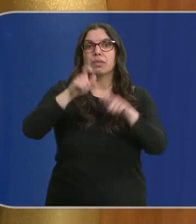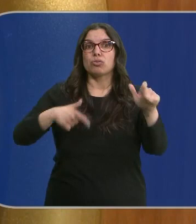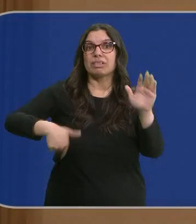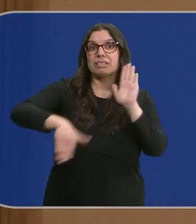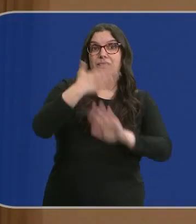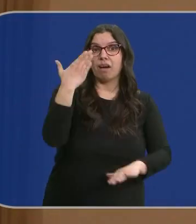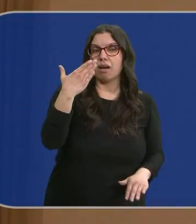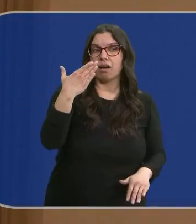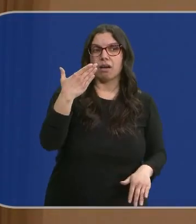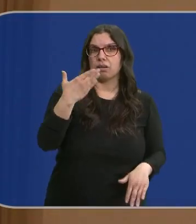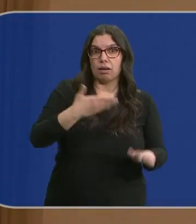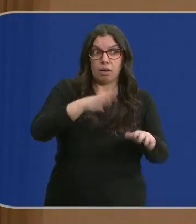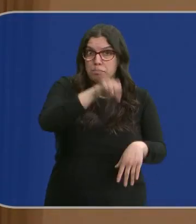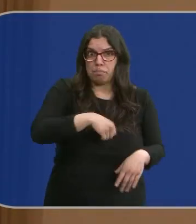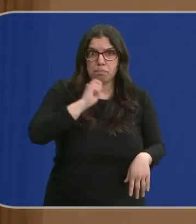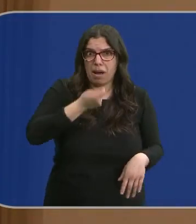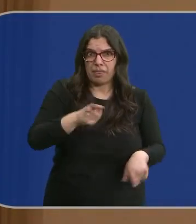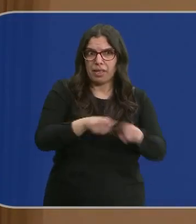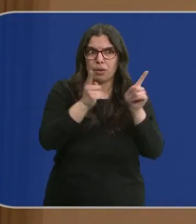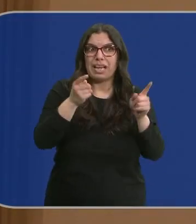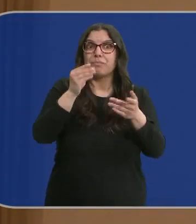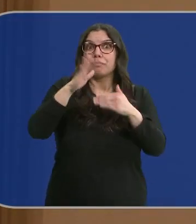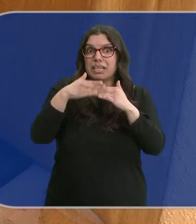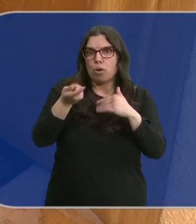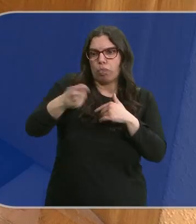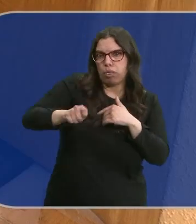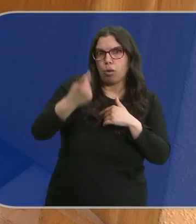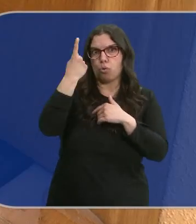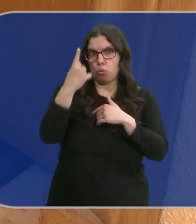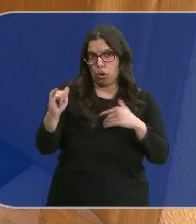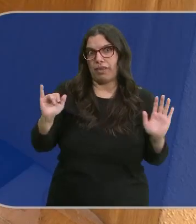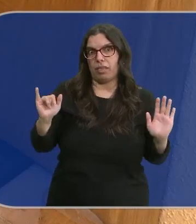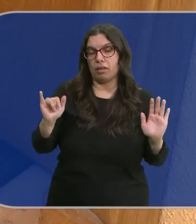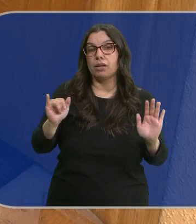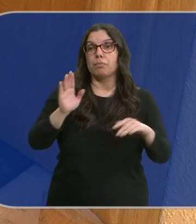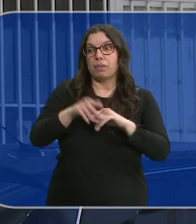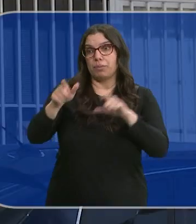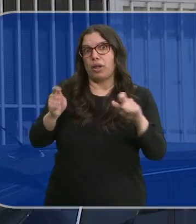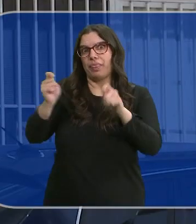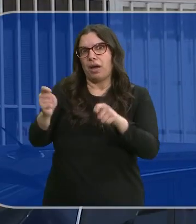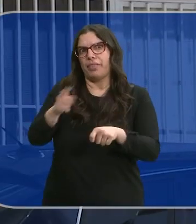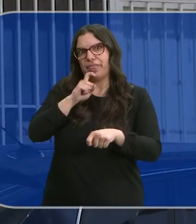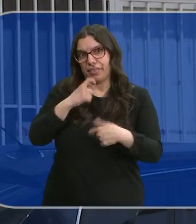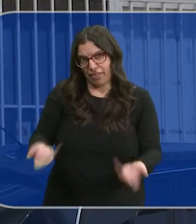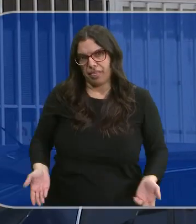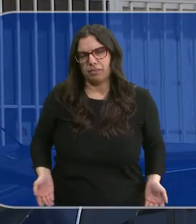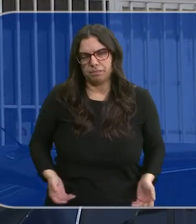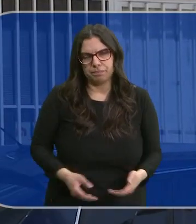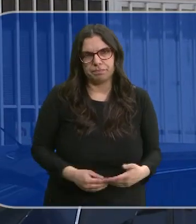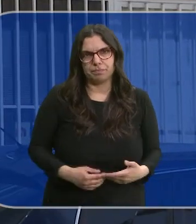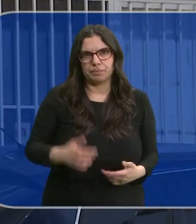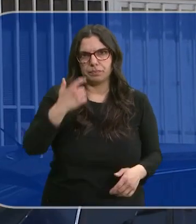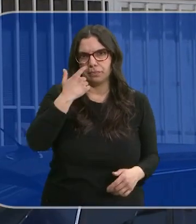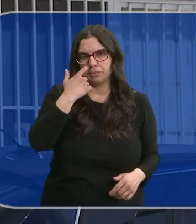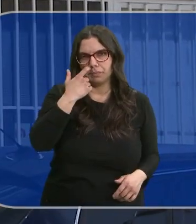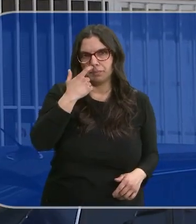marche de casa simplemente a comprar el pan, que eche como mínimo una vuelta. Para que los amigos de lo ajeno lo tengan, más complicado a la hora de asaltar una